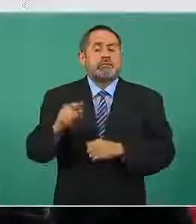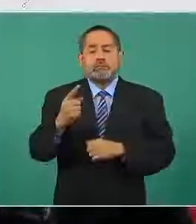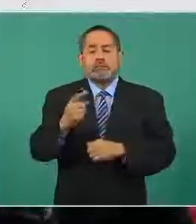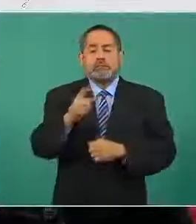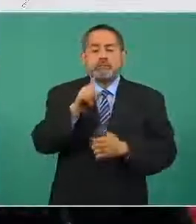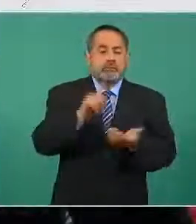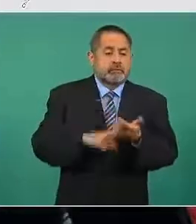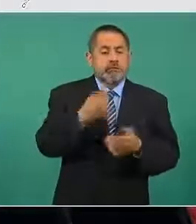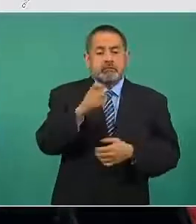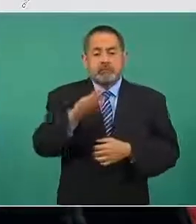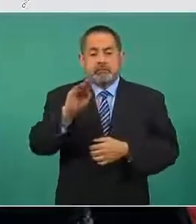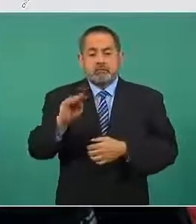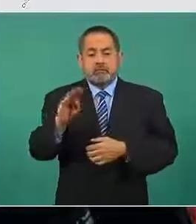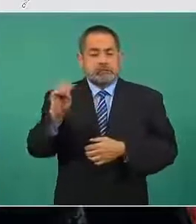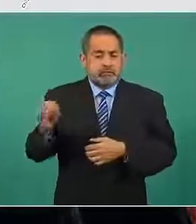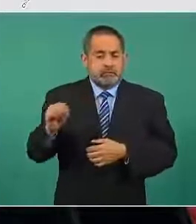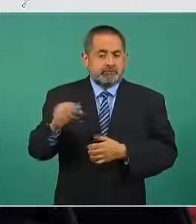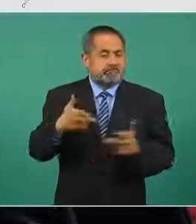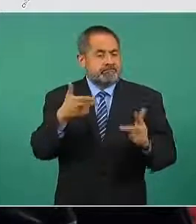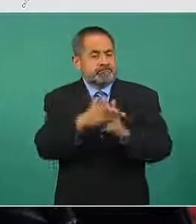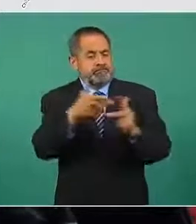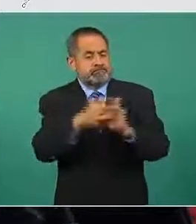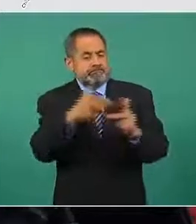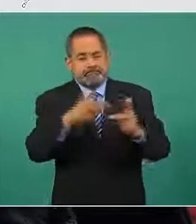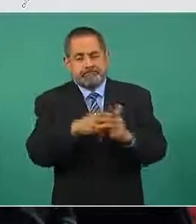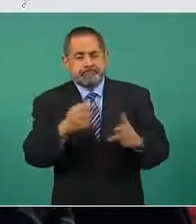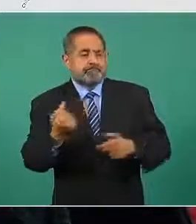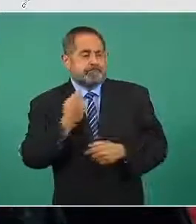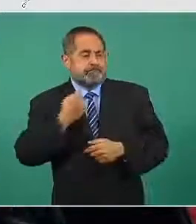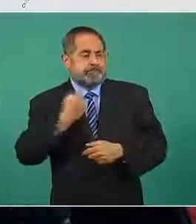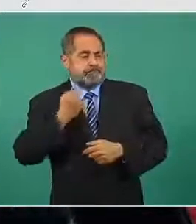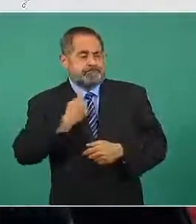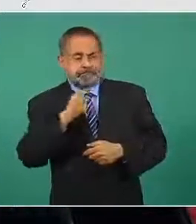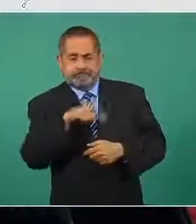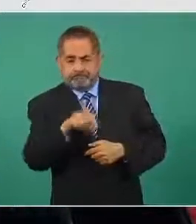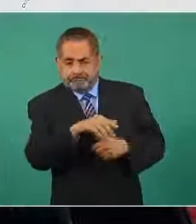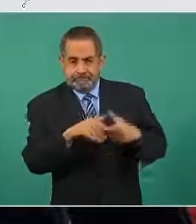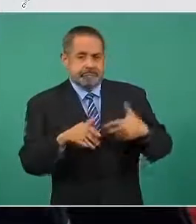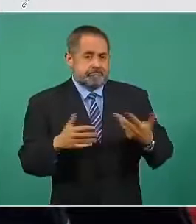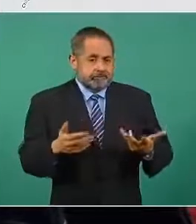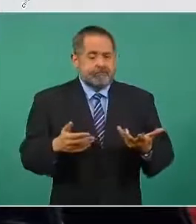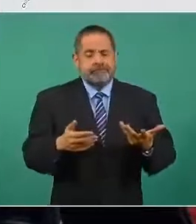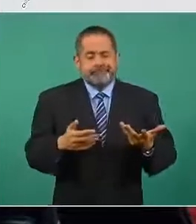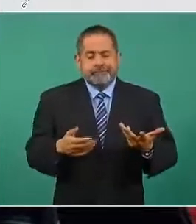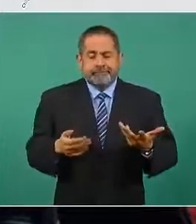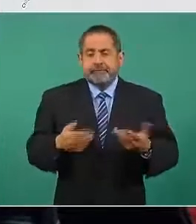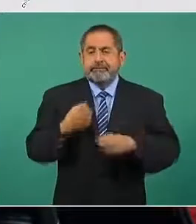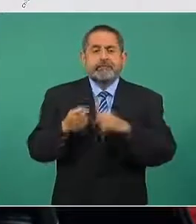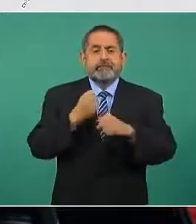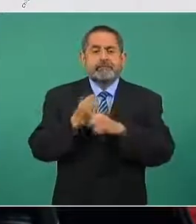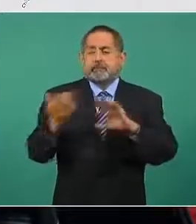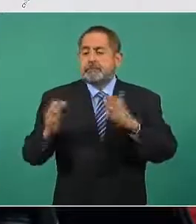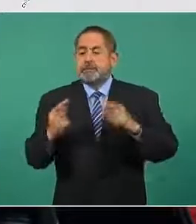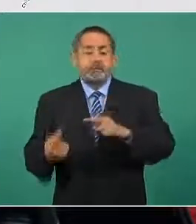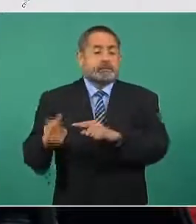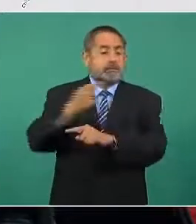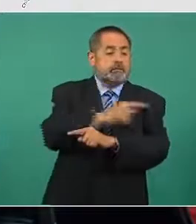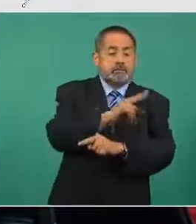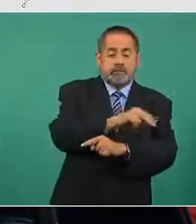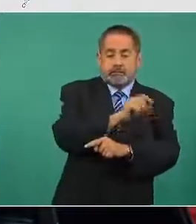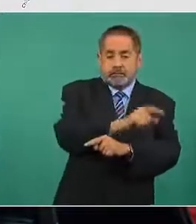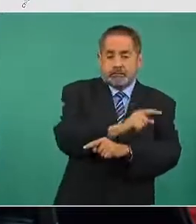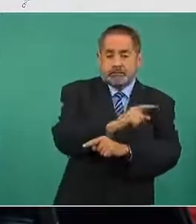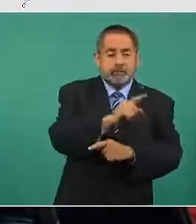199 homicidios dolosos y en relación al 2020 eran mil